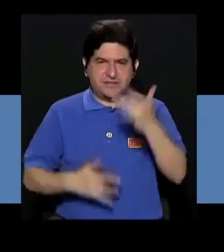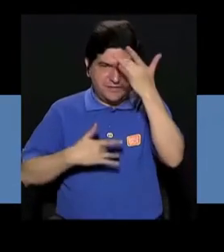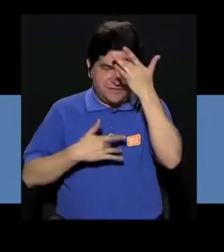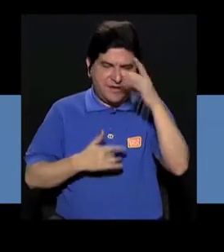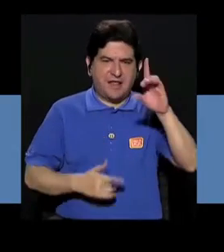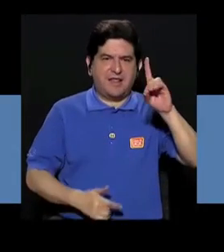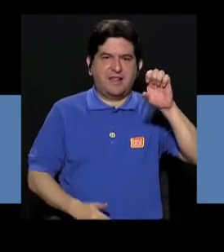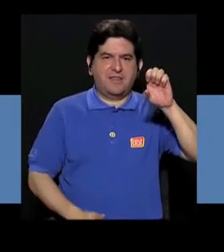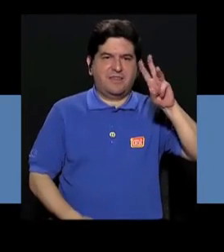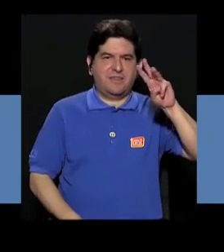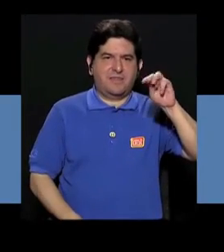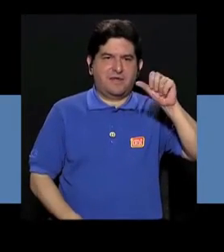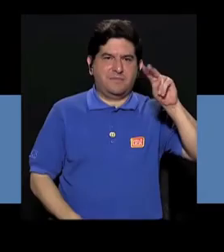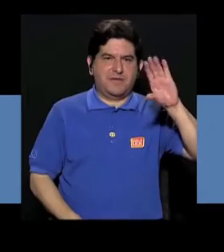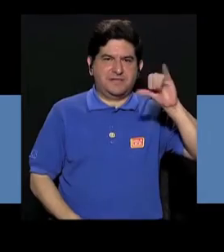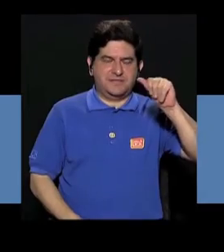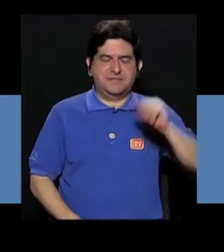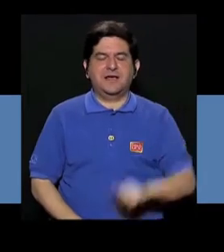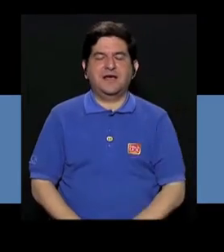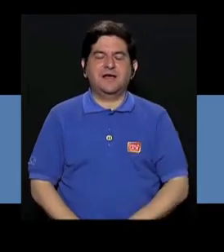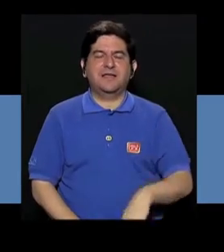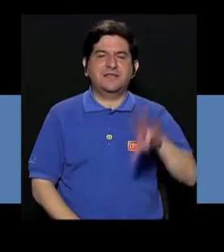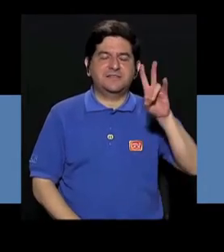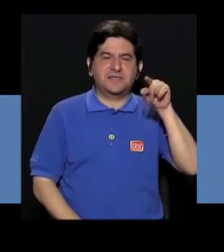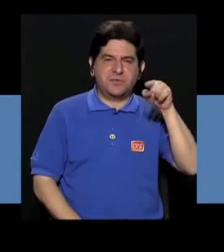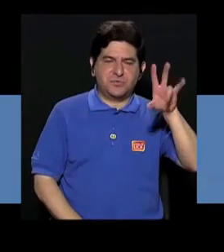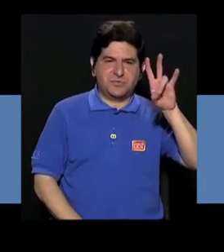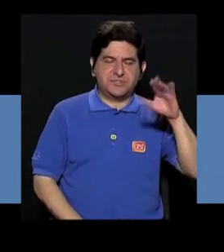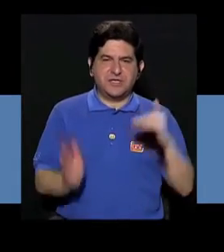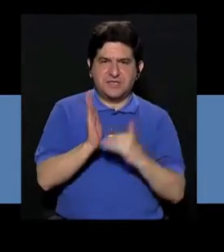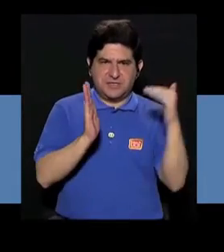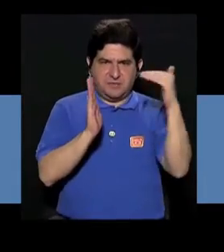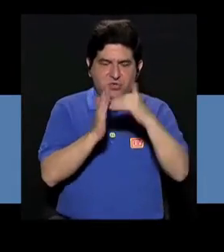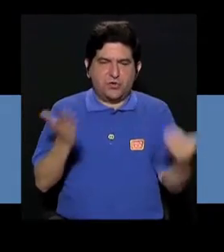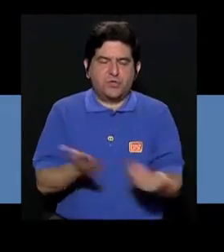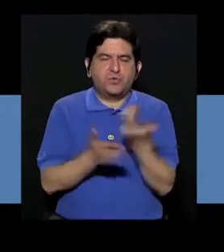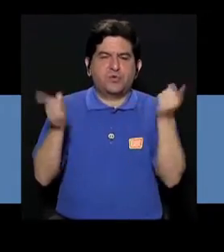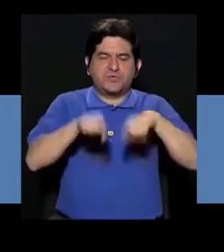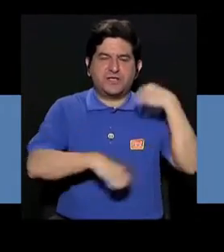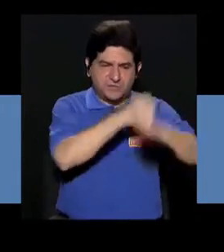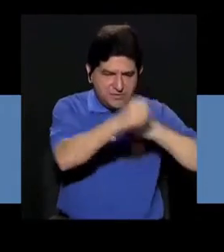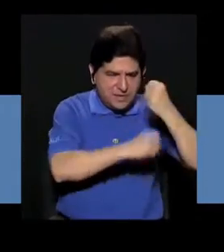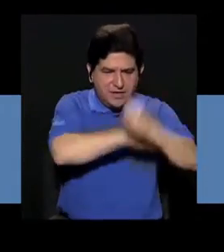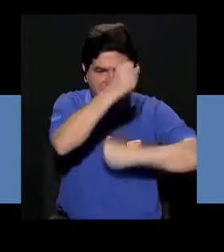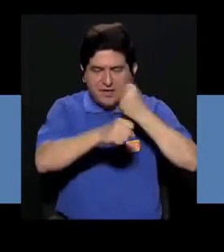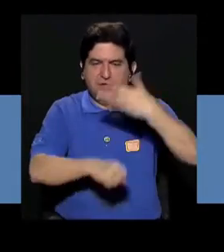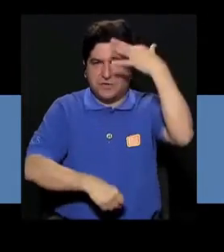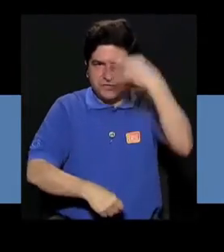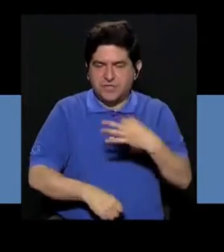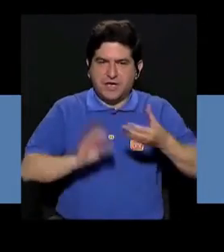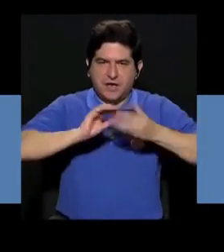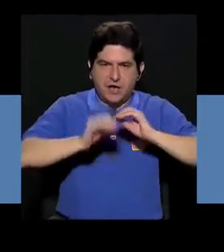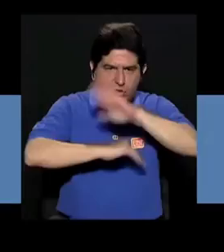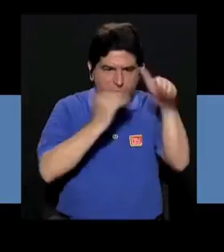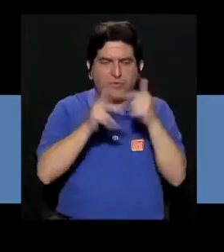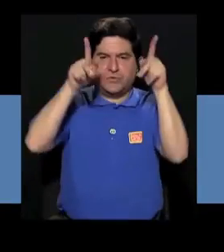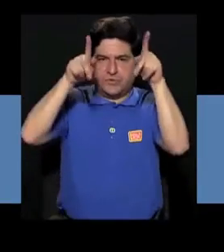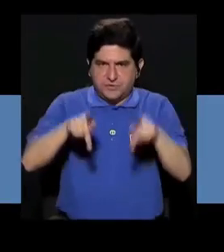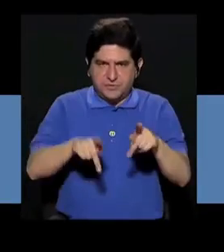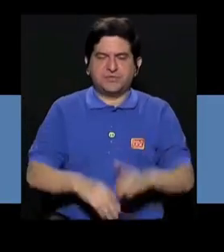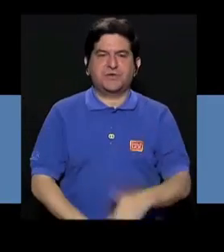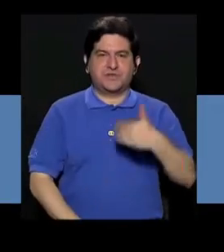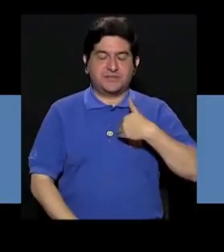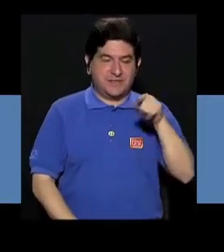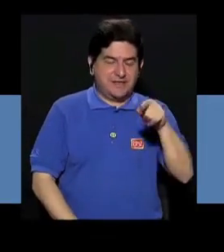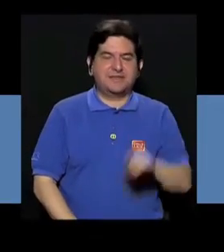que padecen demencia y cada año se registran 7.7 millones de nuevos casos. Se prevé que el número total